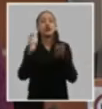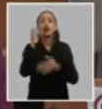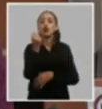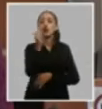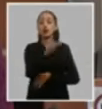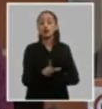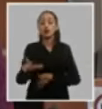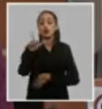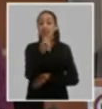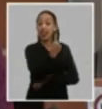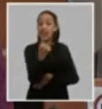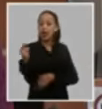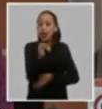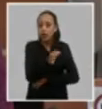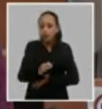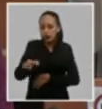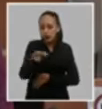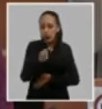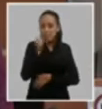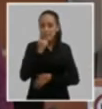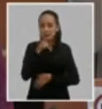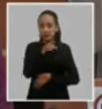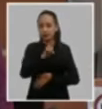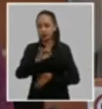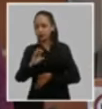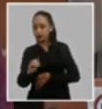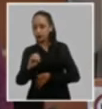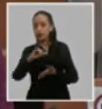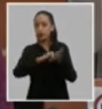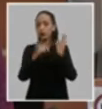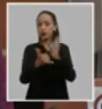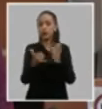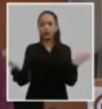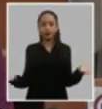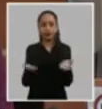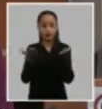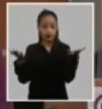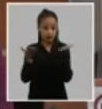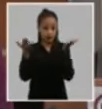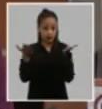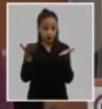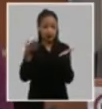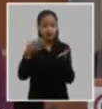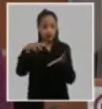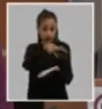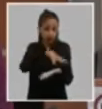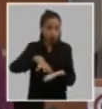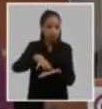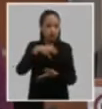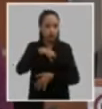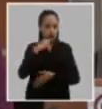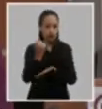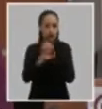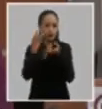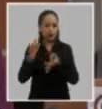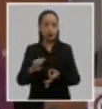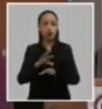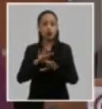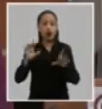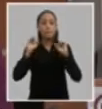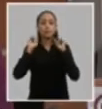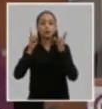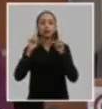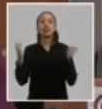a nivel territorial más de 190 proyectos de desarrollo local hoy tenemos aprobados que ya se ajustan a la